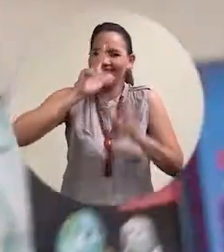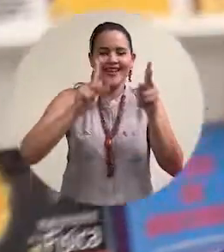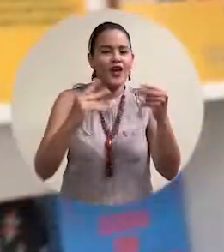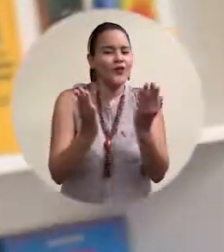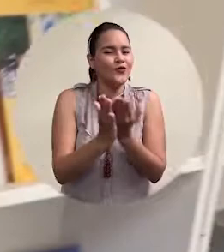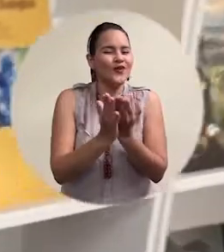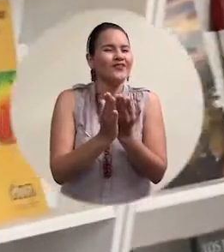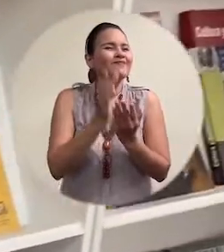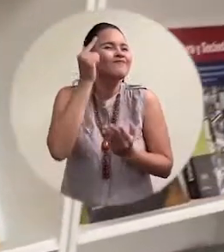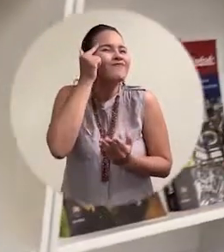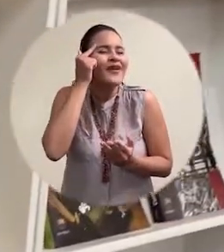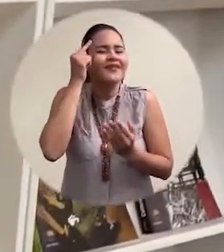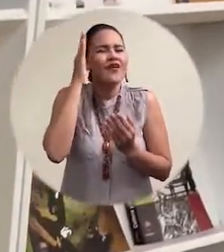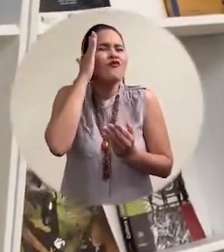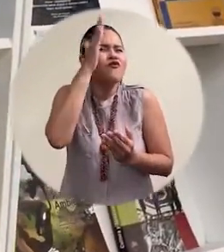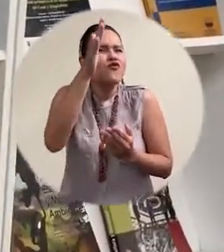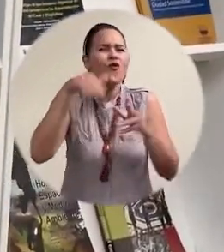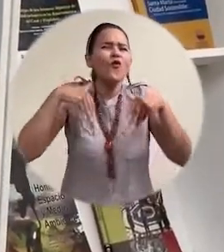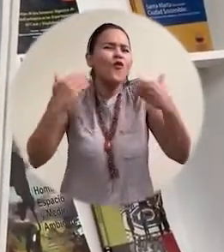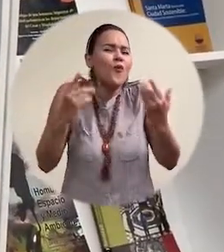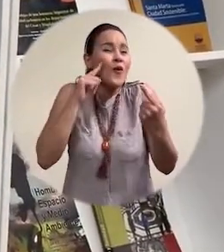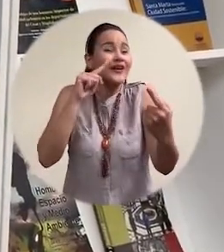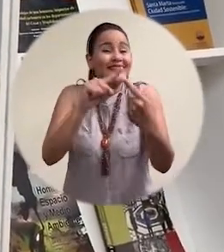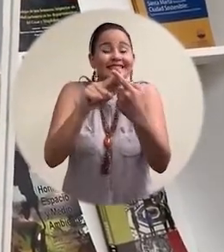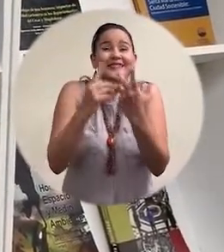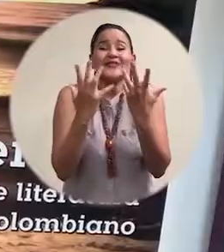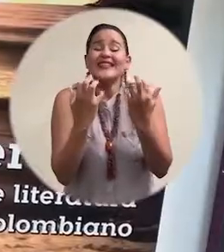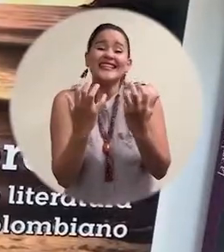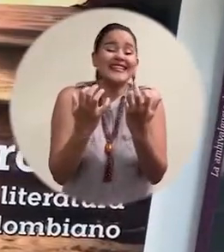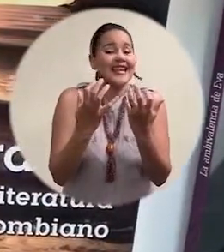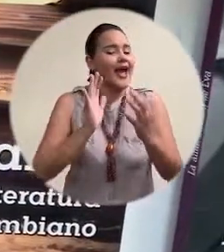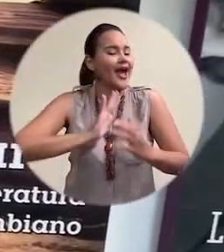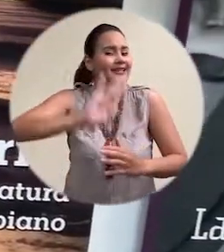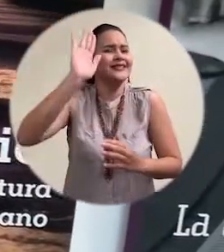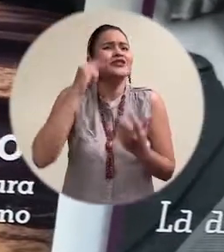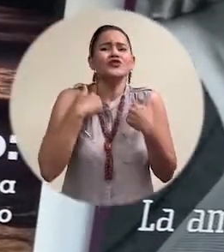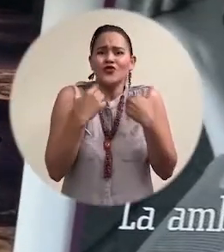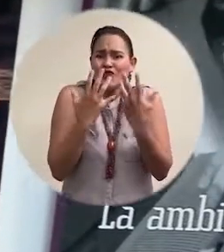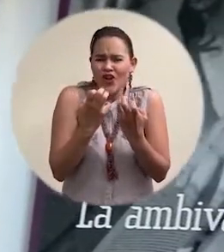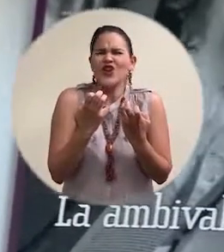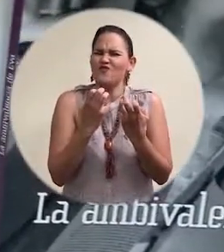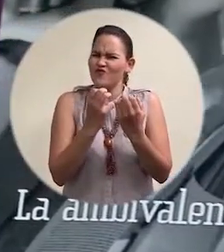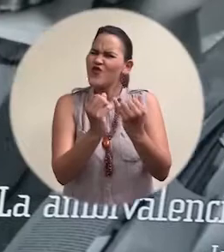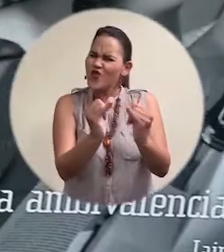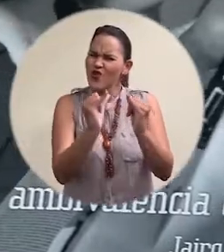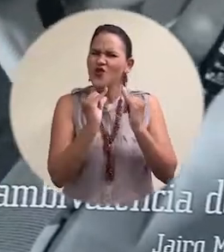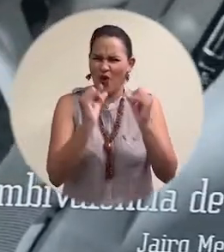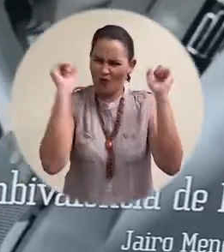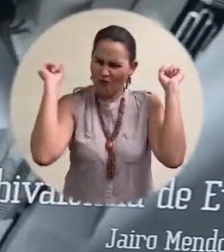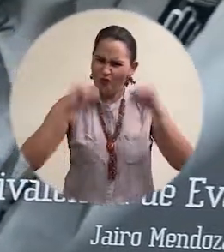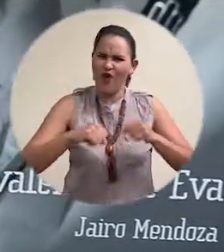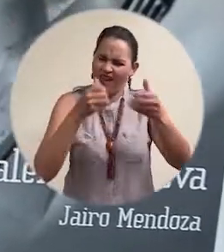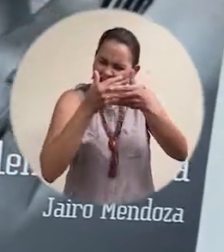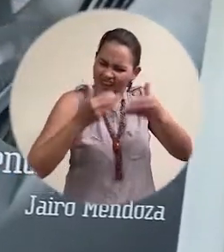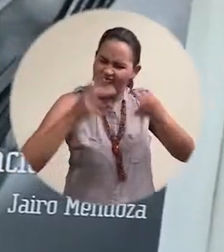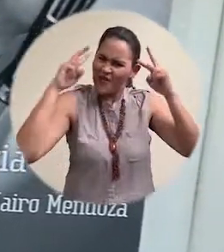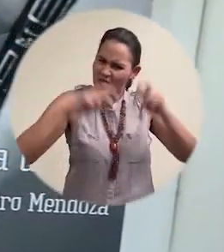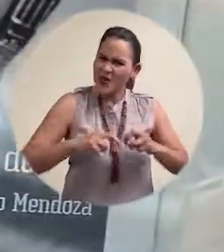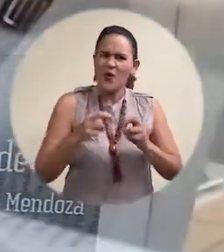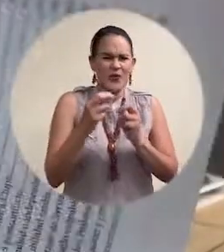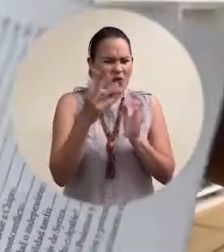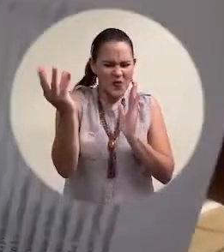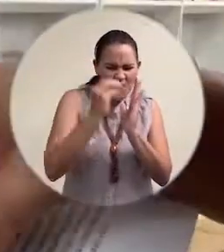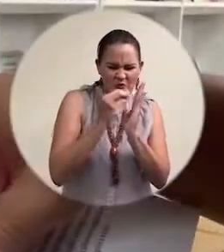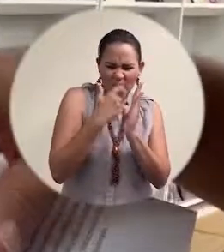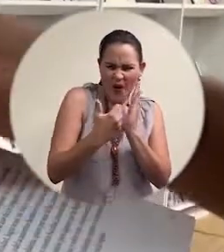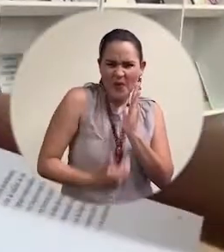destacar que estos trabajos de investigación han contado con el apoyo económico de la Alma Mater a través de las convocatorias de financiación lideradas por la editorial Uni